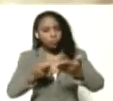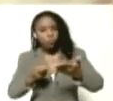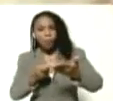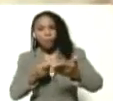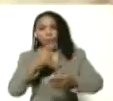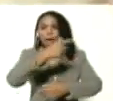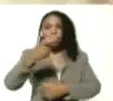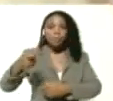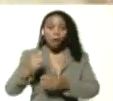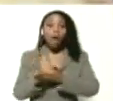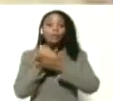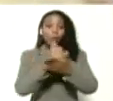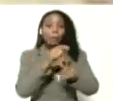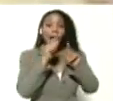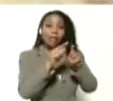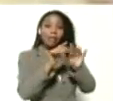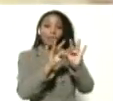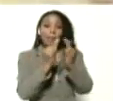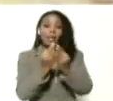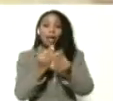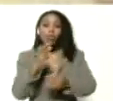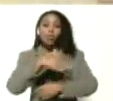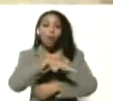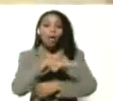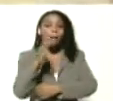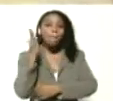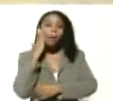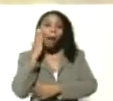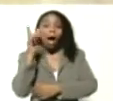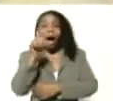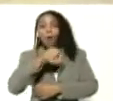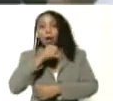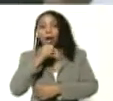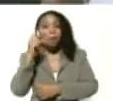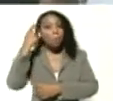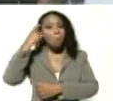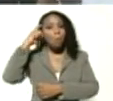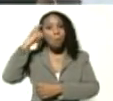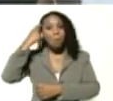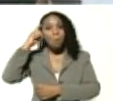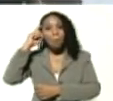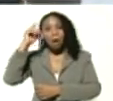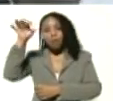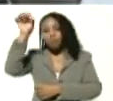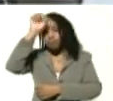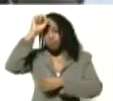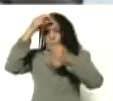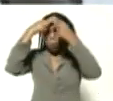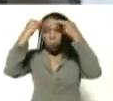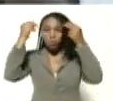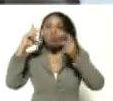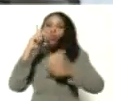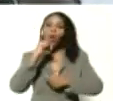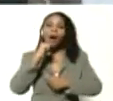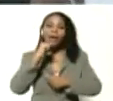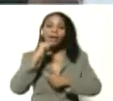ayudásemos a aquellas familias donde la mamá o la abuela no sabían, no tenían la formación, pues.